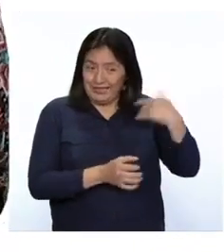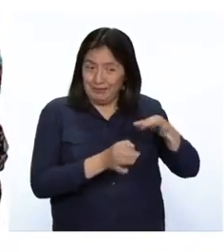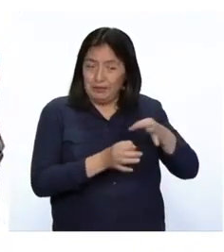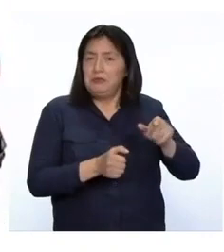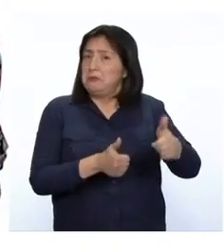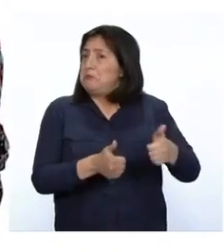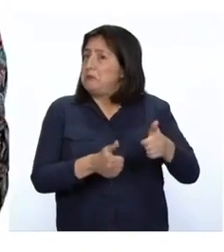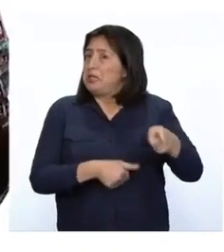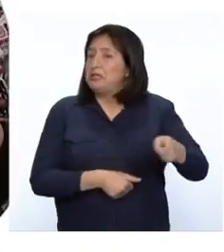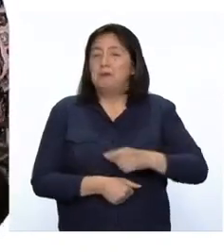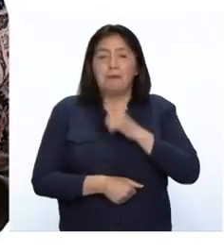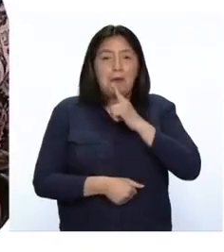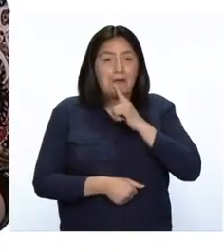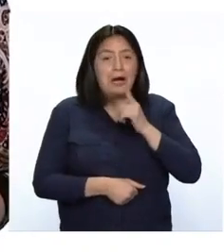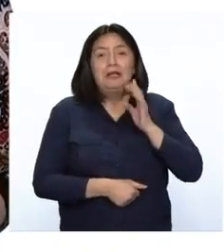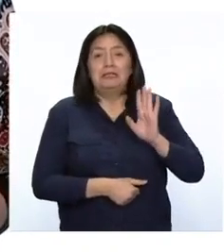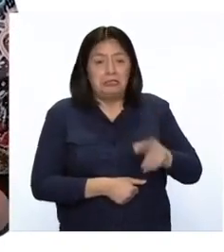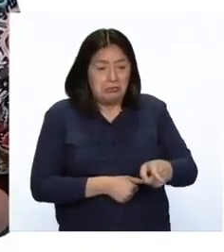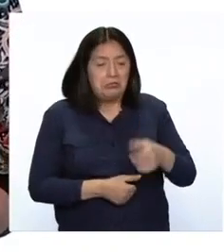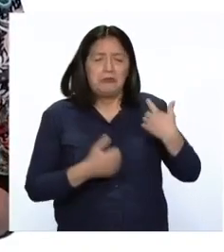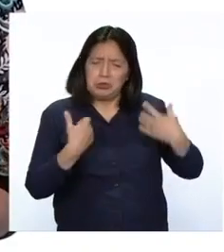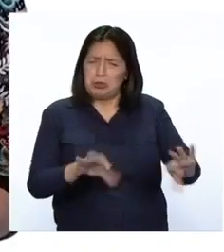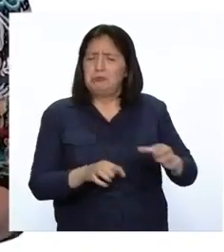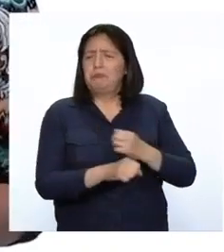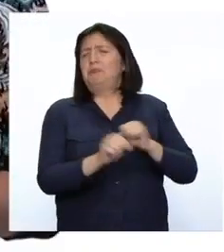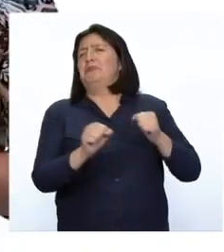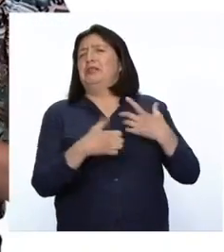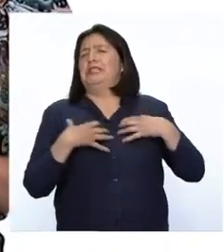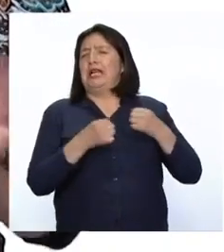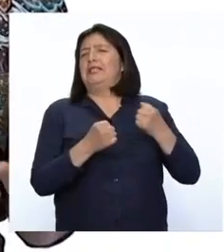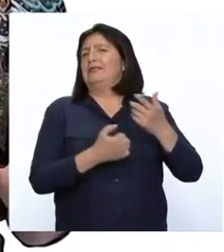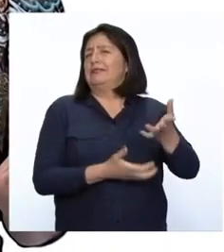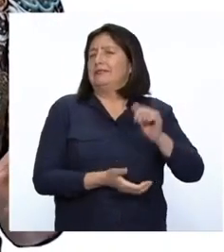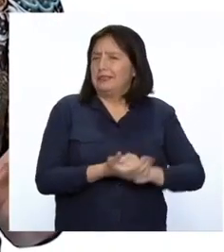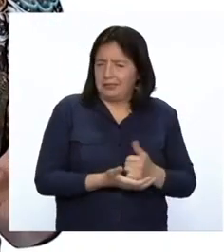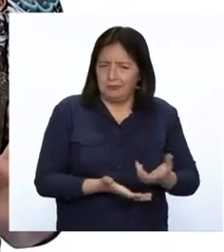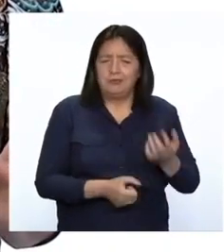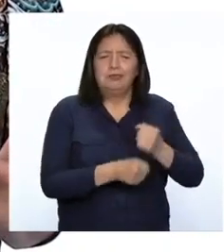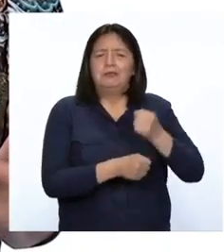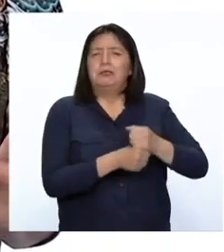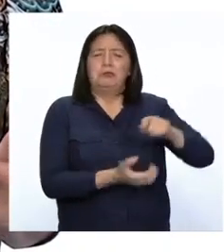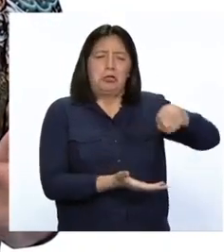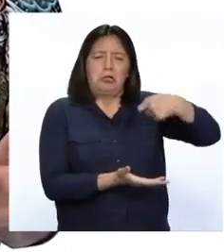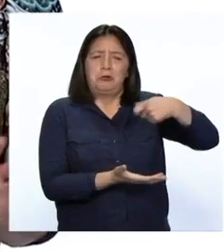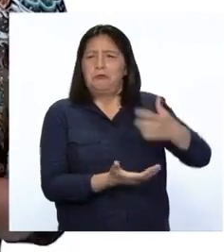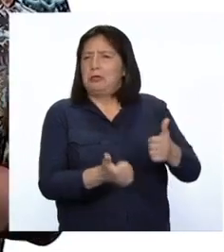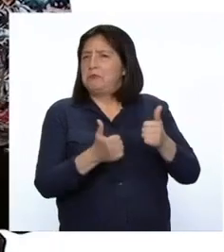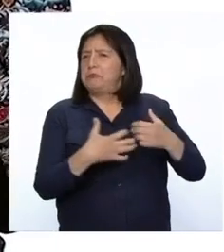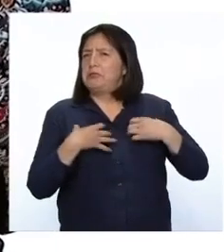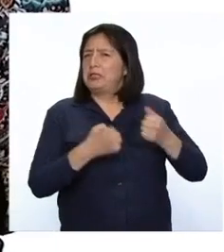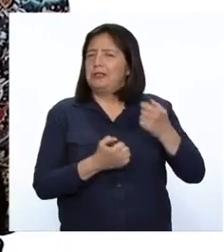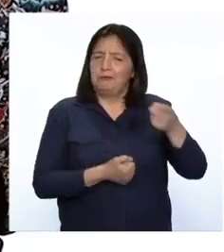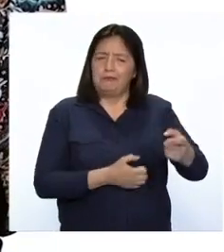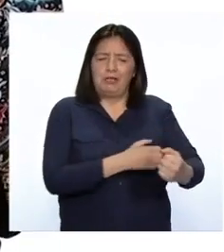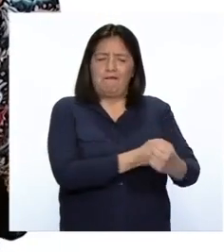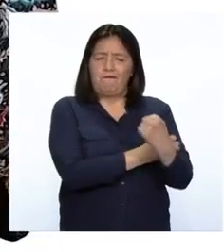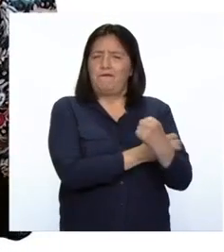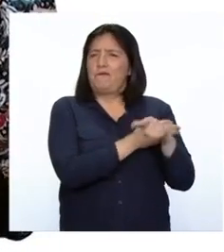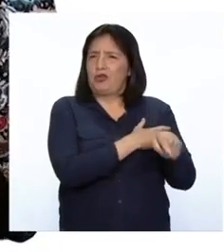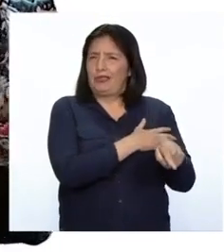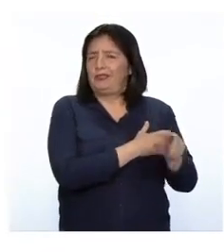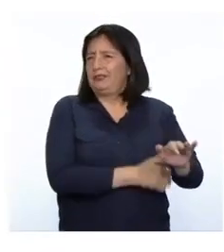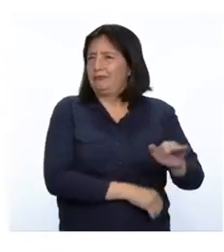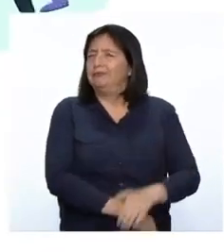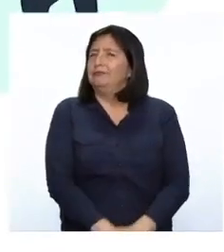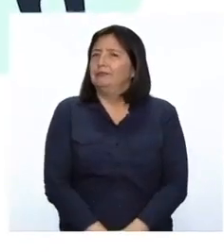muy bien. Sus padres y ella lograron vencer esta adversidad juntos y trabajaron en una alimentación saludable para fortalecer a